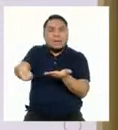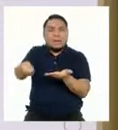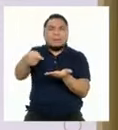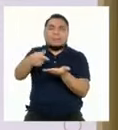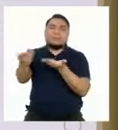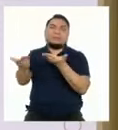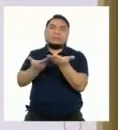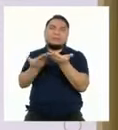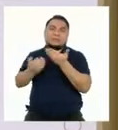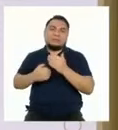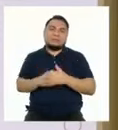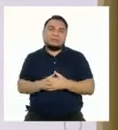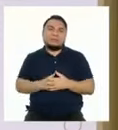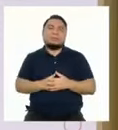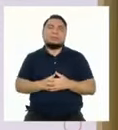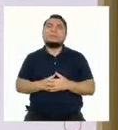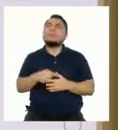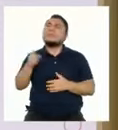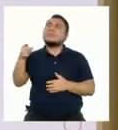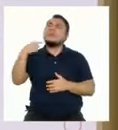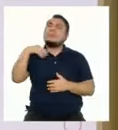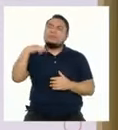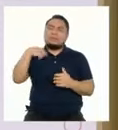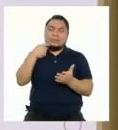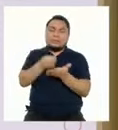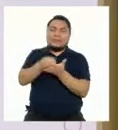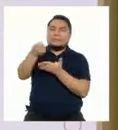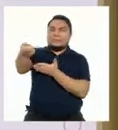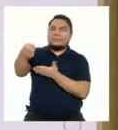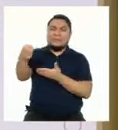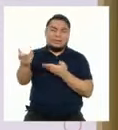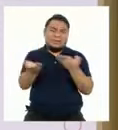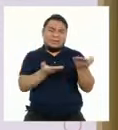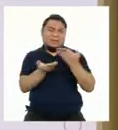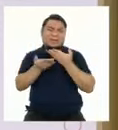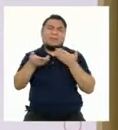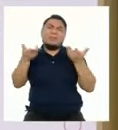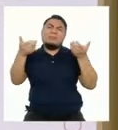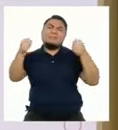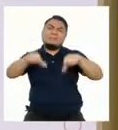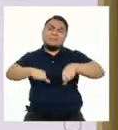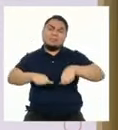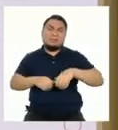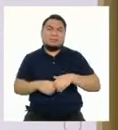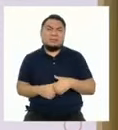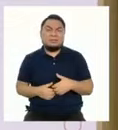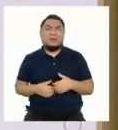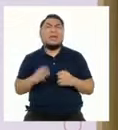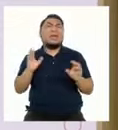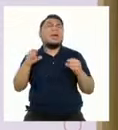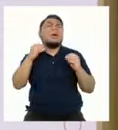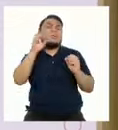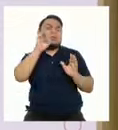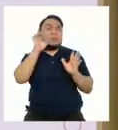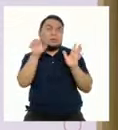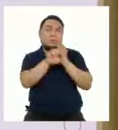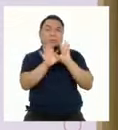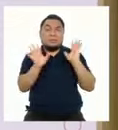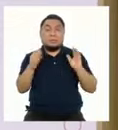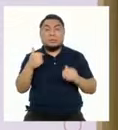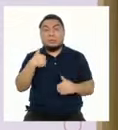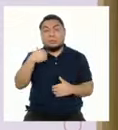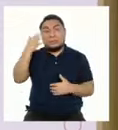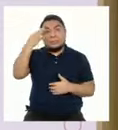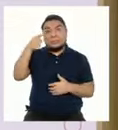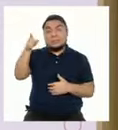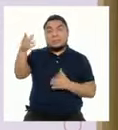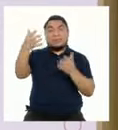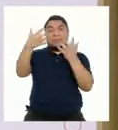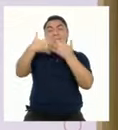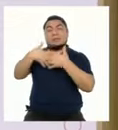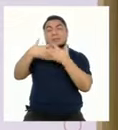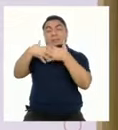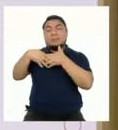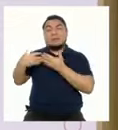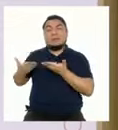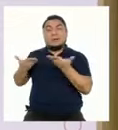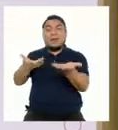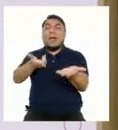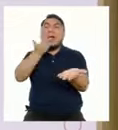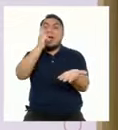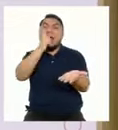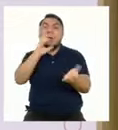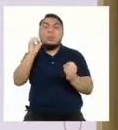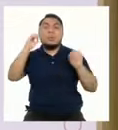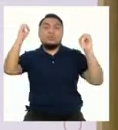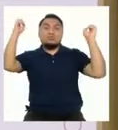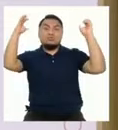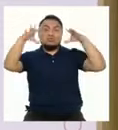estos servicios, pero no funcionan bien, ¿qué se puede hacer? Por ejemplo, ¿qué pasa si creo que las empresas que brindan